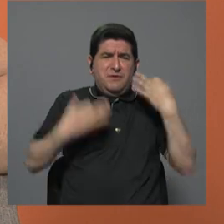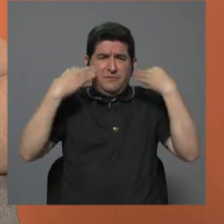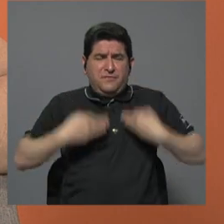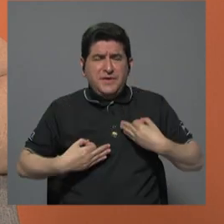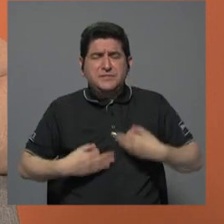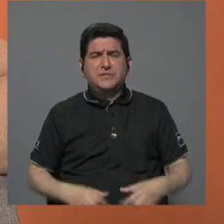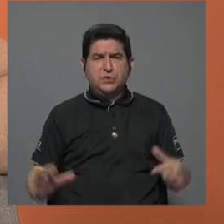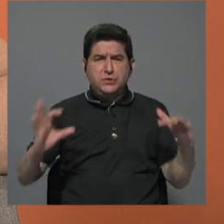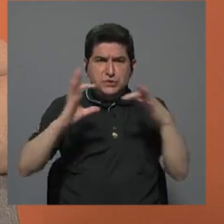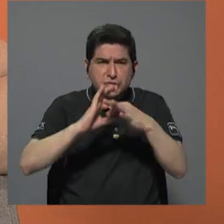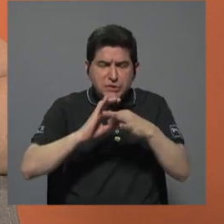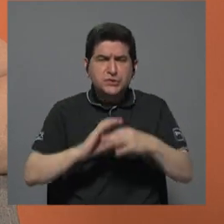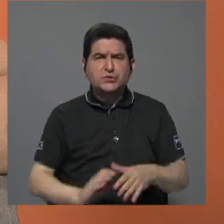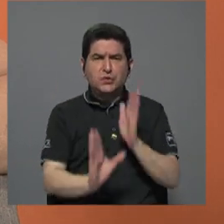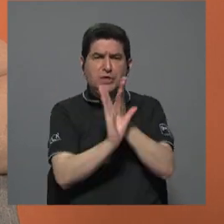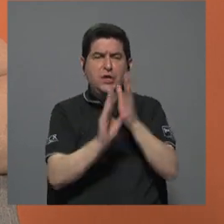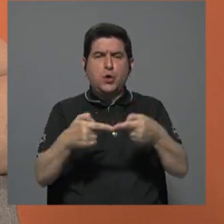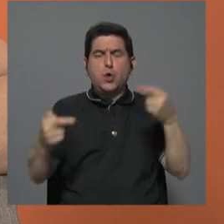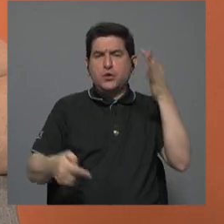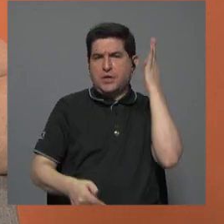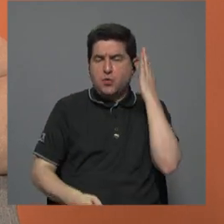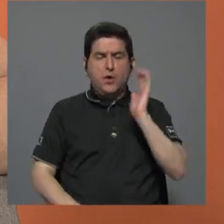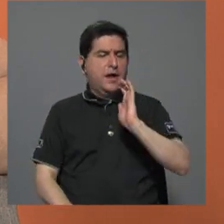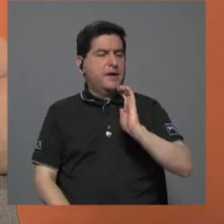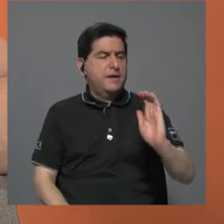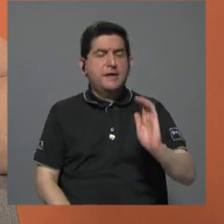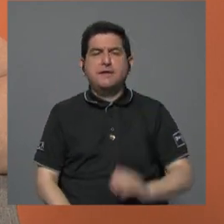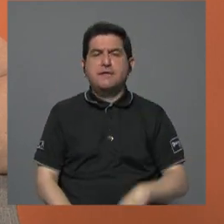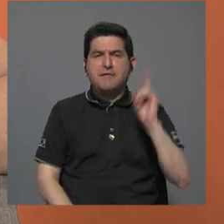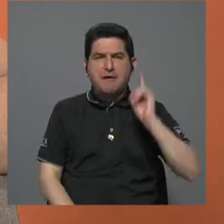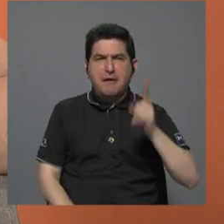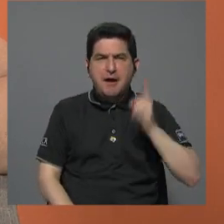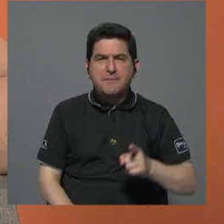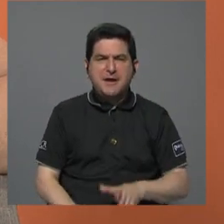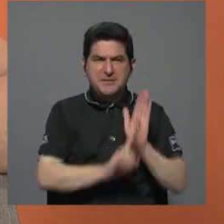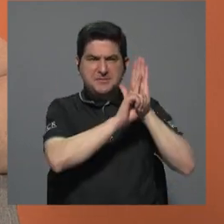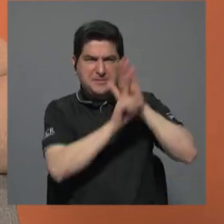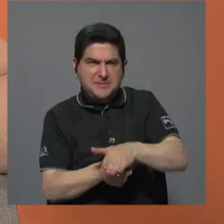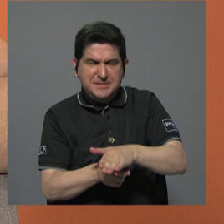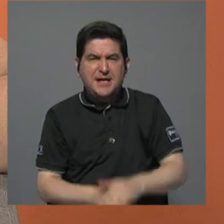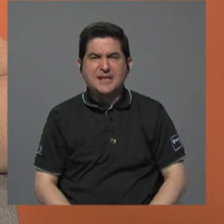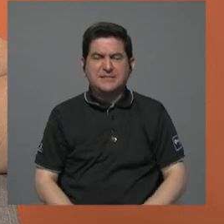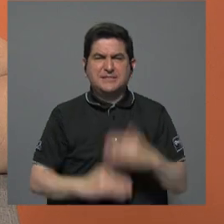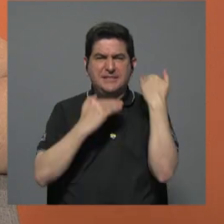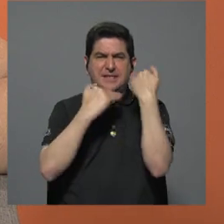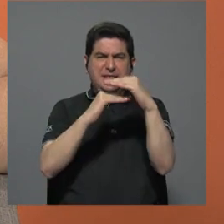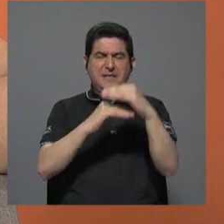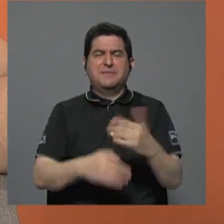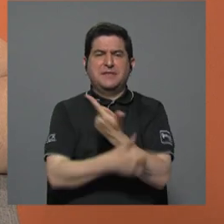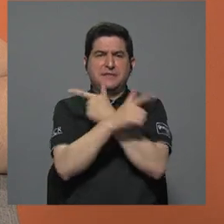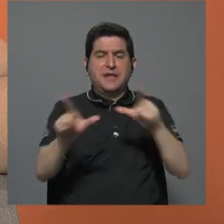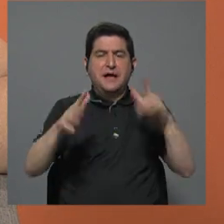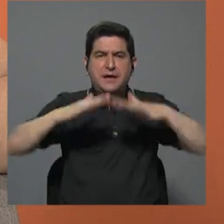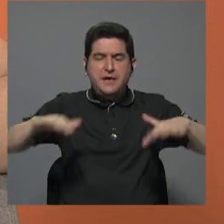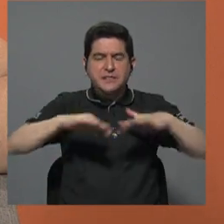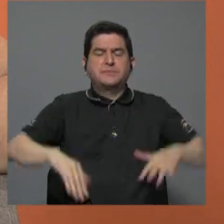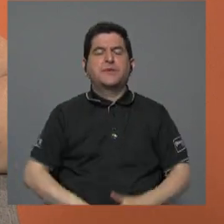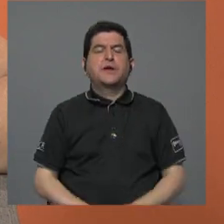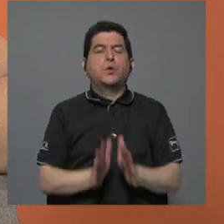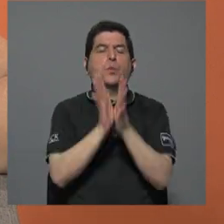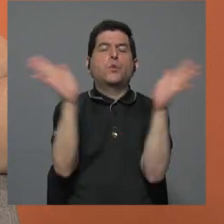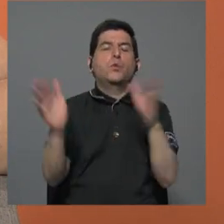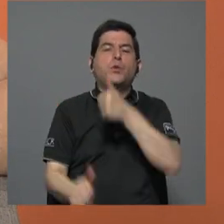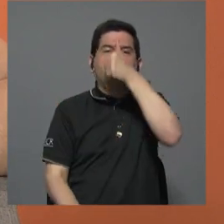sexual y psicológico contra la mujer, contra la niña, amenazas, coacciones, privación de libertad en la esfera pública y en la esfera privada.